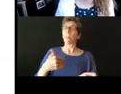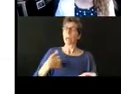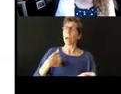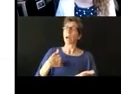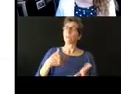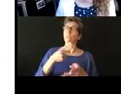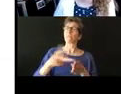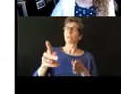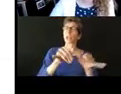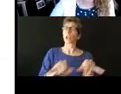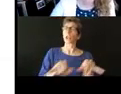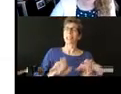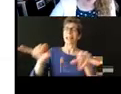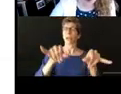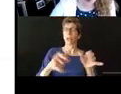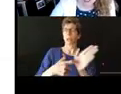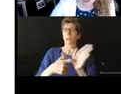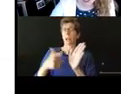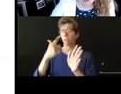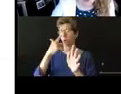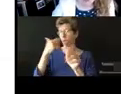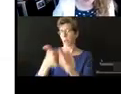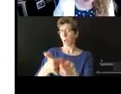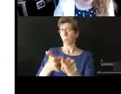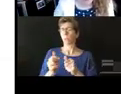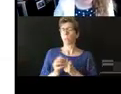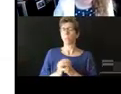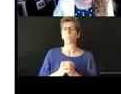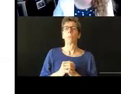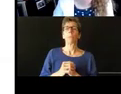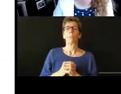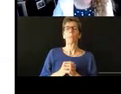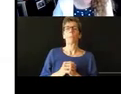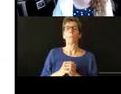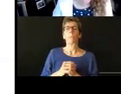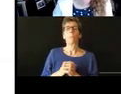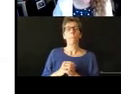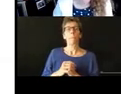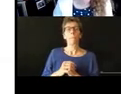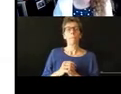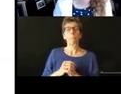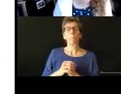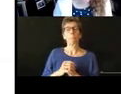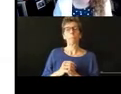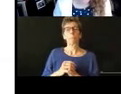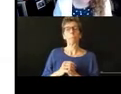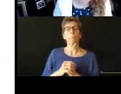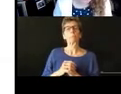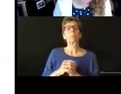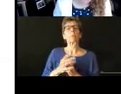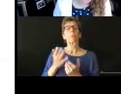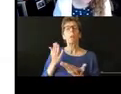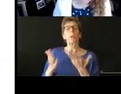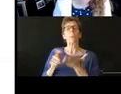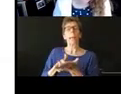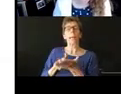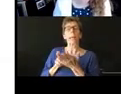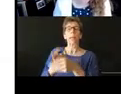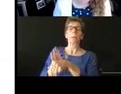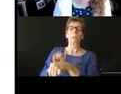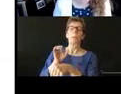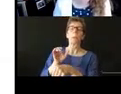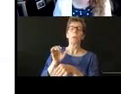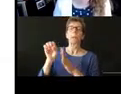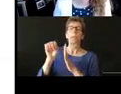pueden ayudar y también pueden buscar apoyo adicional de organizaciones como por ejemplo la oficina de